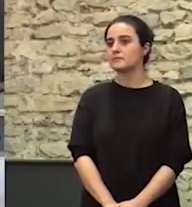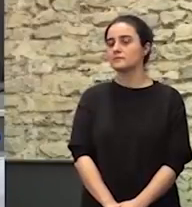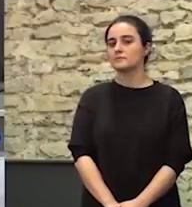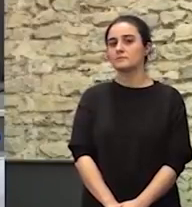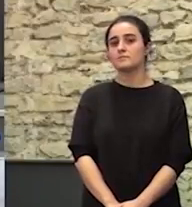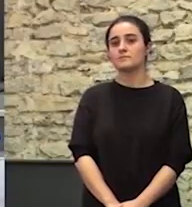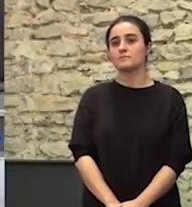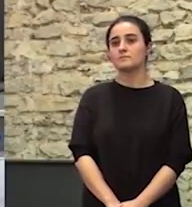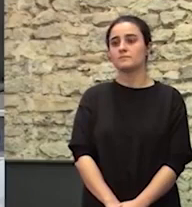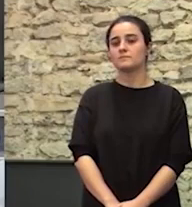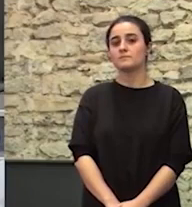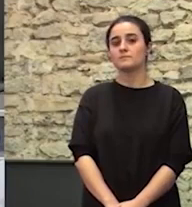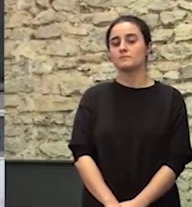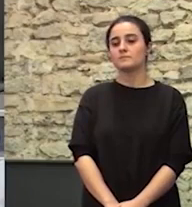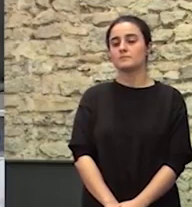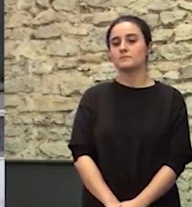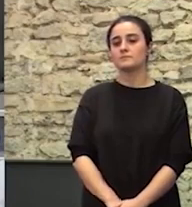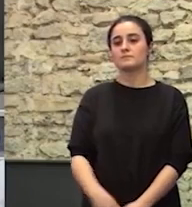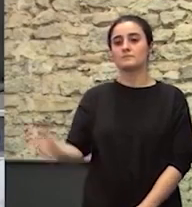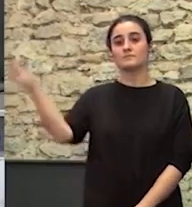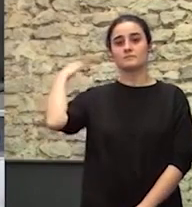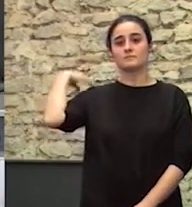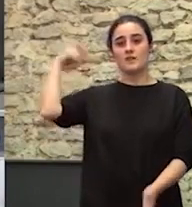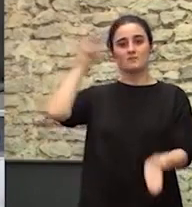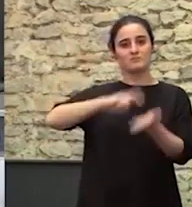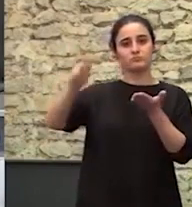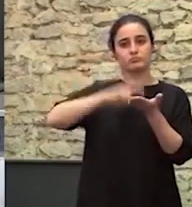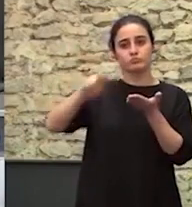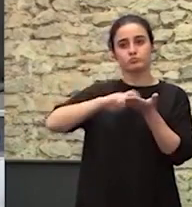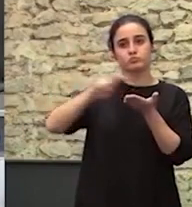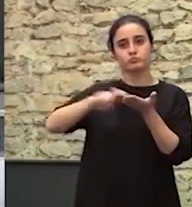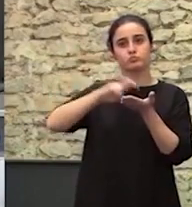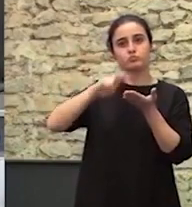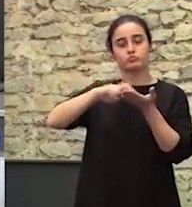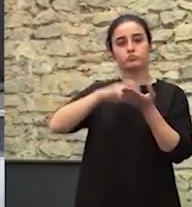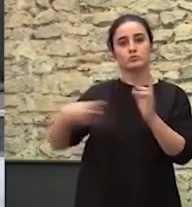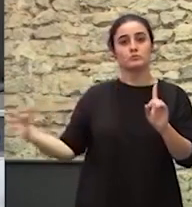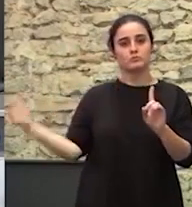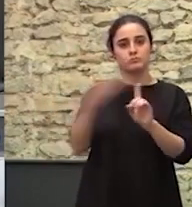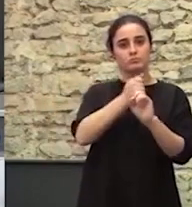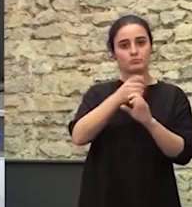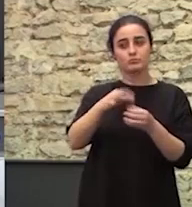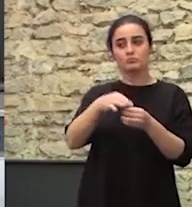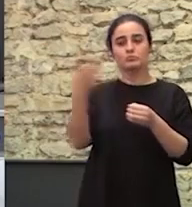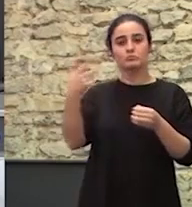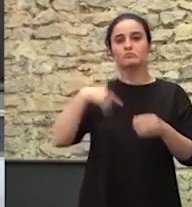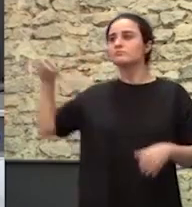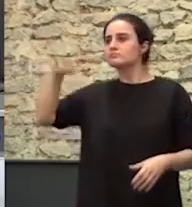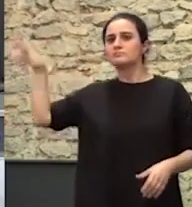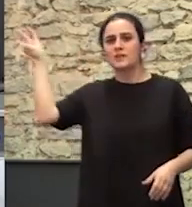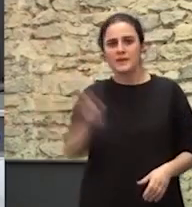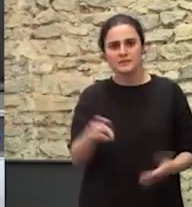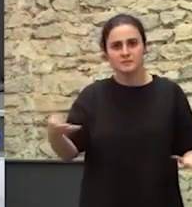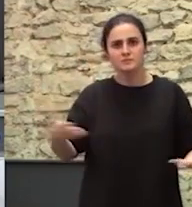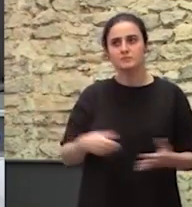cum tumul navei Encontré afortunados Roma ¿De dónde venís?